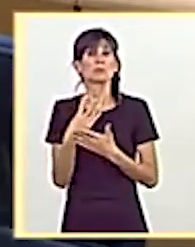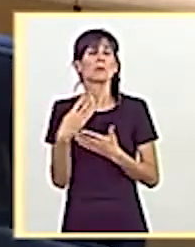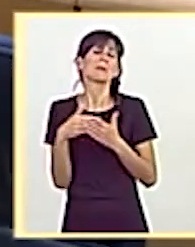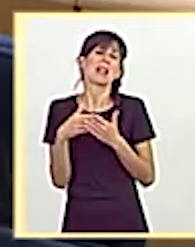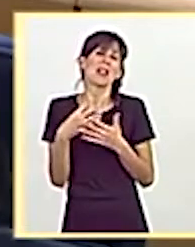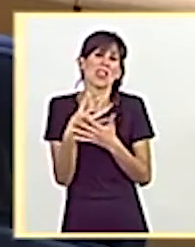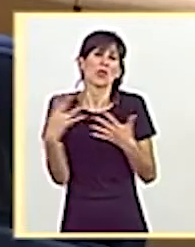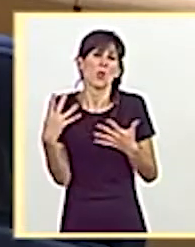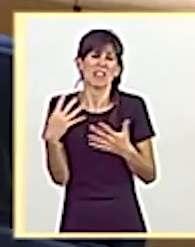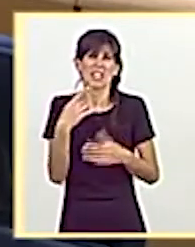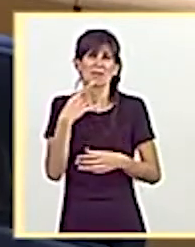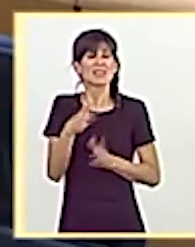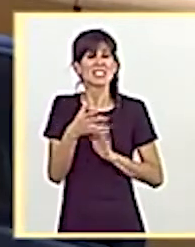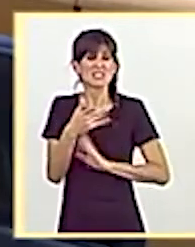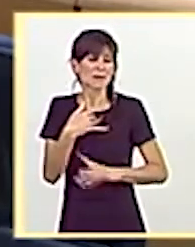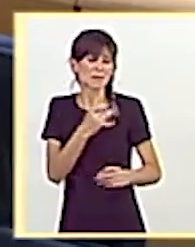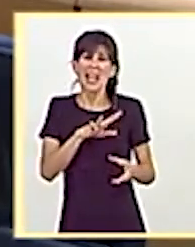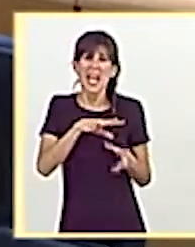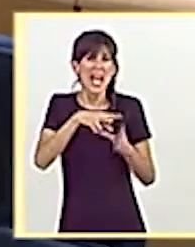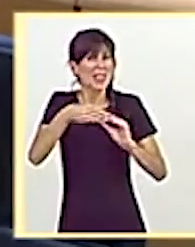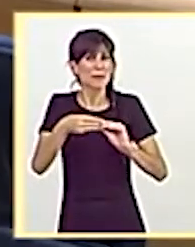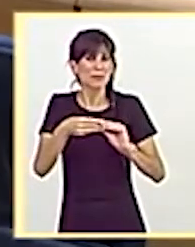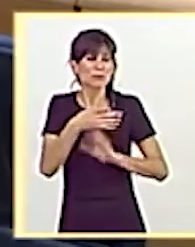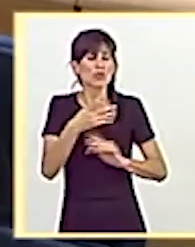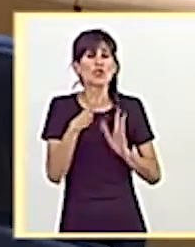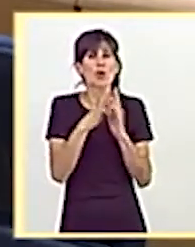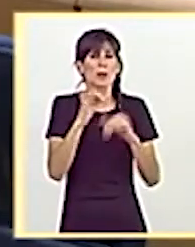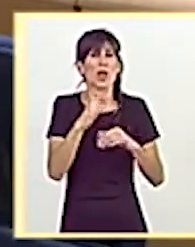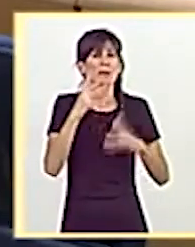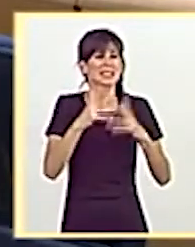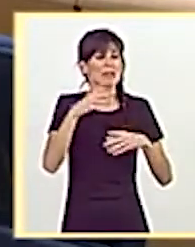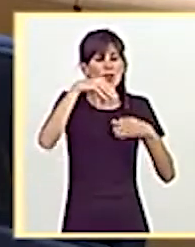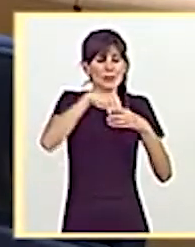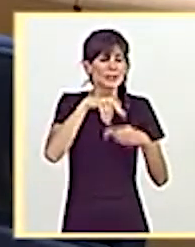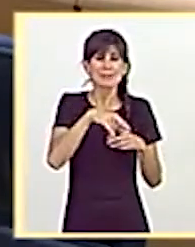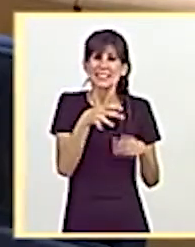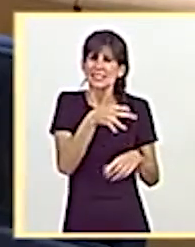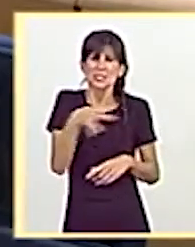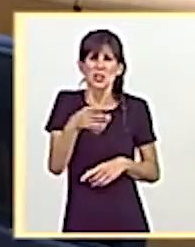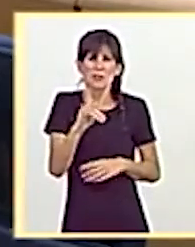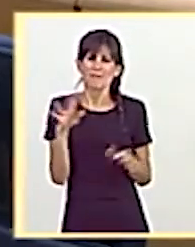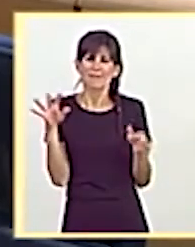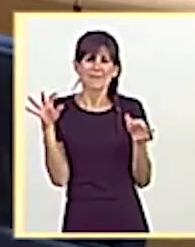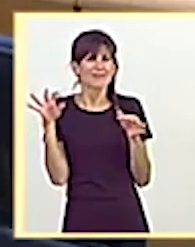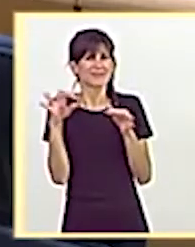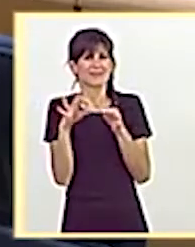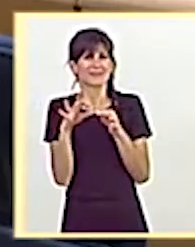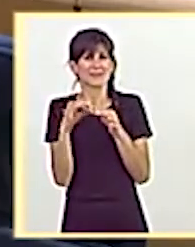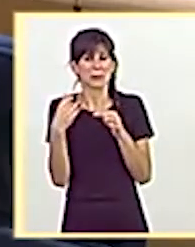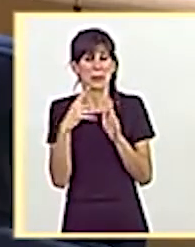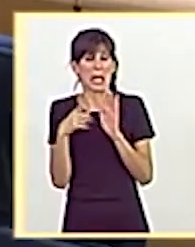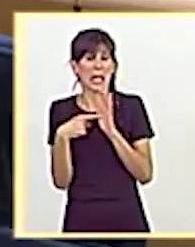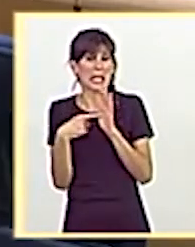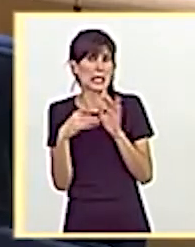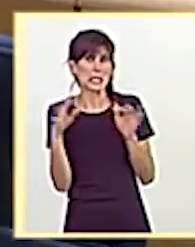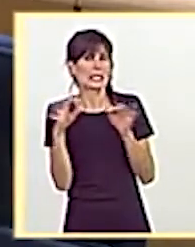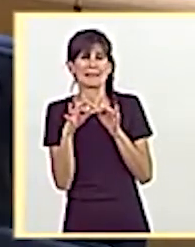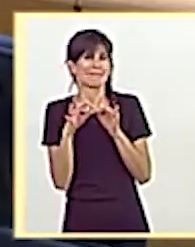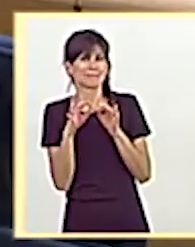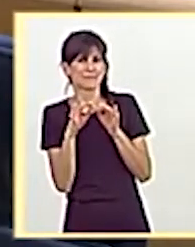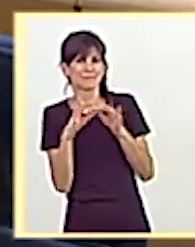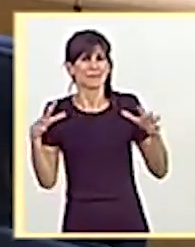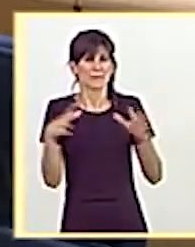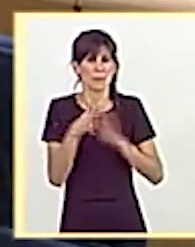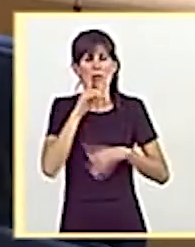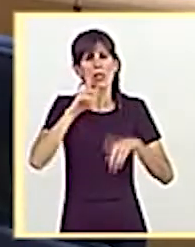dictaminó que la falta de adaptación de los convenios administrativos cuyo contenido no se ajuste a los requisitos de dicha ley, al margen del